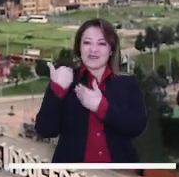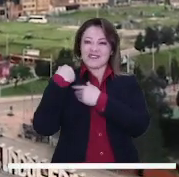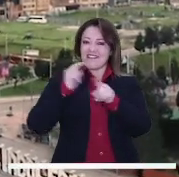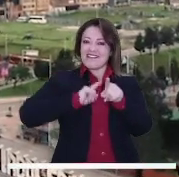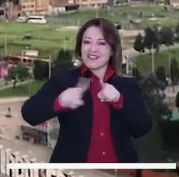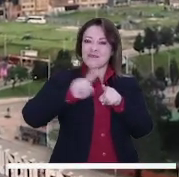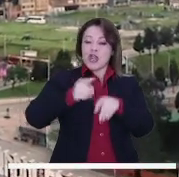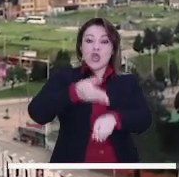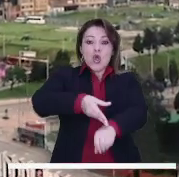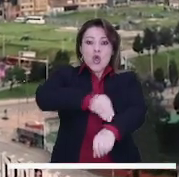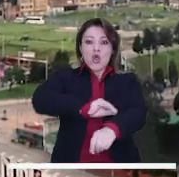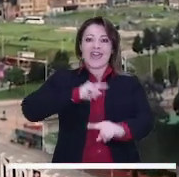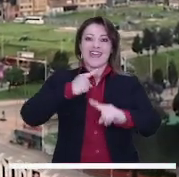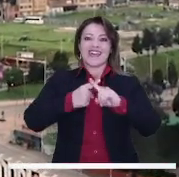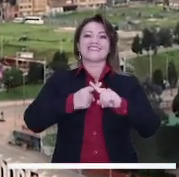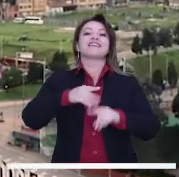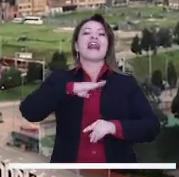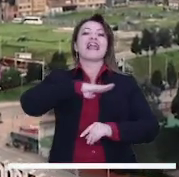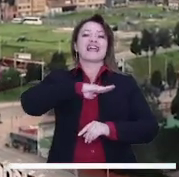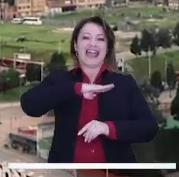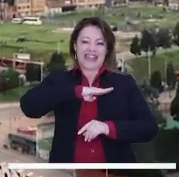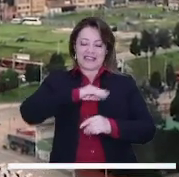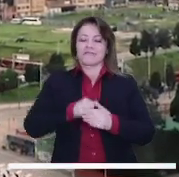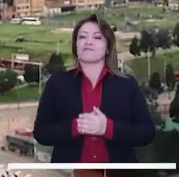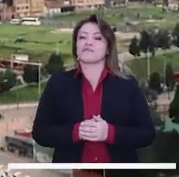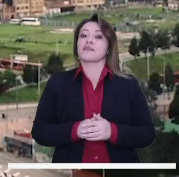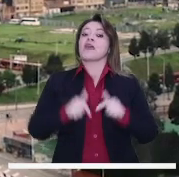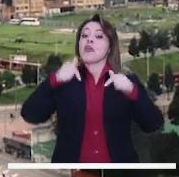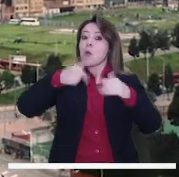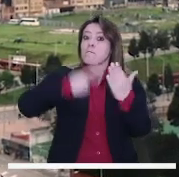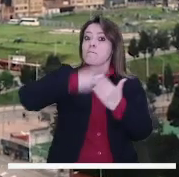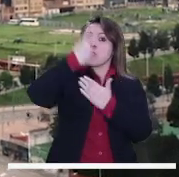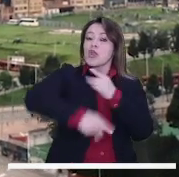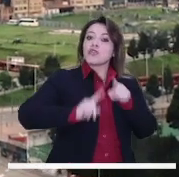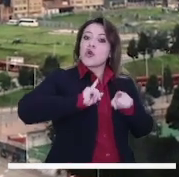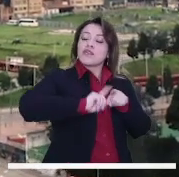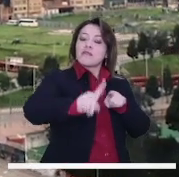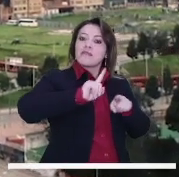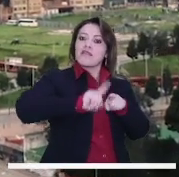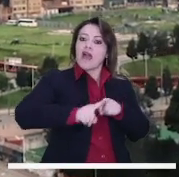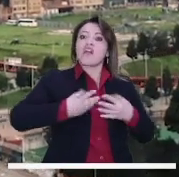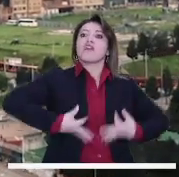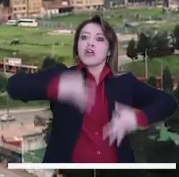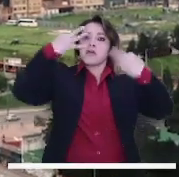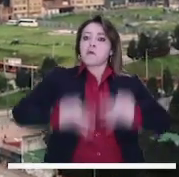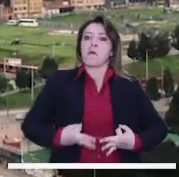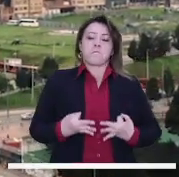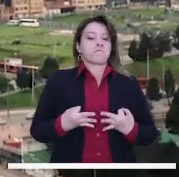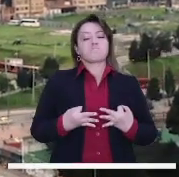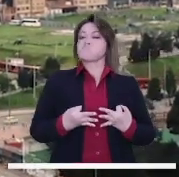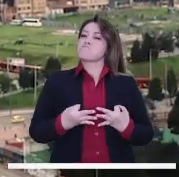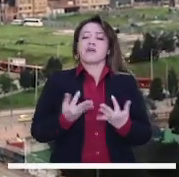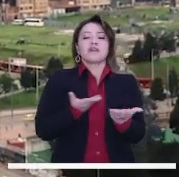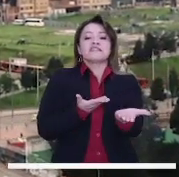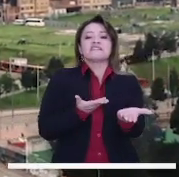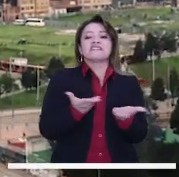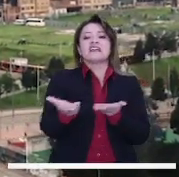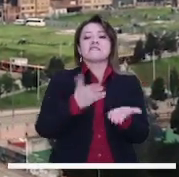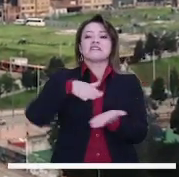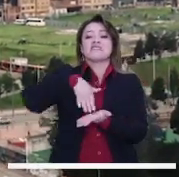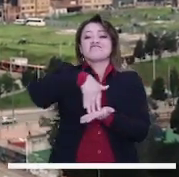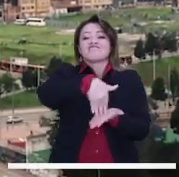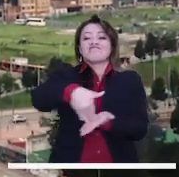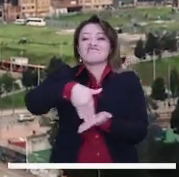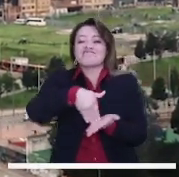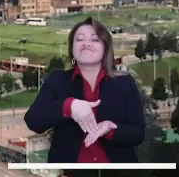exalcalde Enrique Peñalosa, lo implementara en Bogotá. Hoy por hoy, este proyecto ha dejado una factura lamentable para la ciudad, con